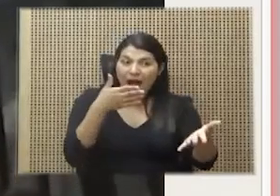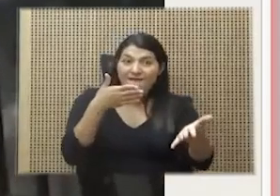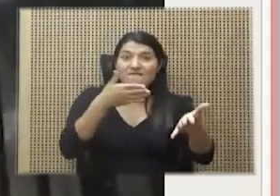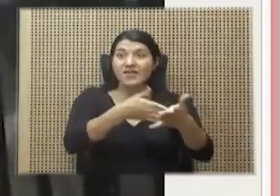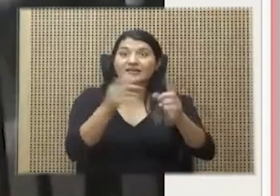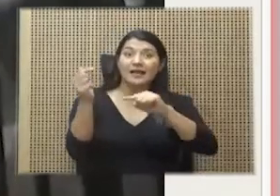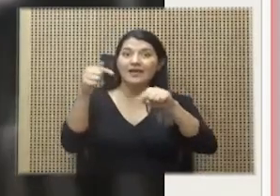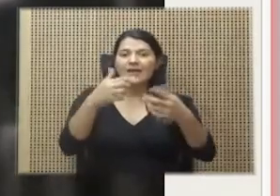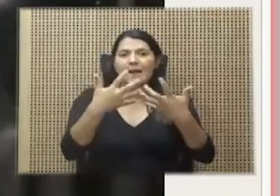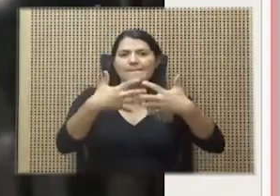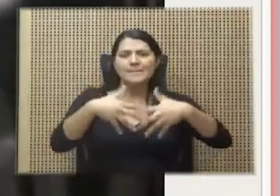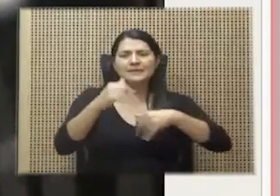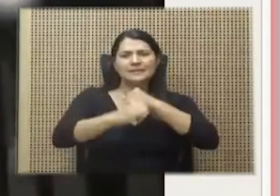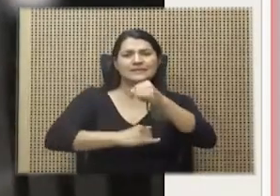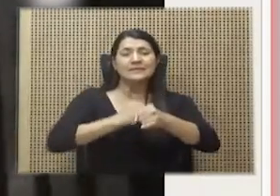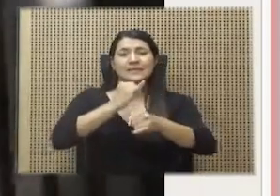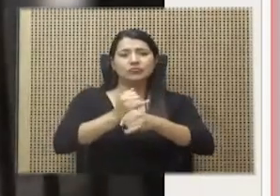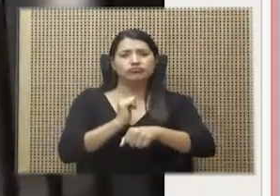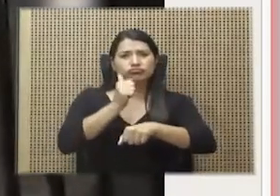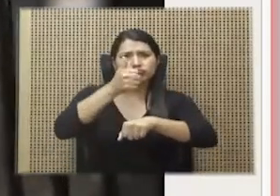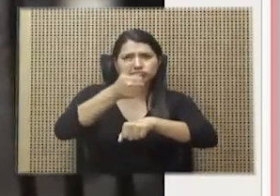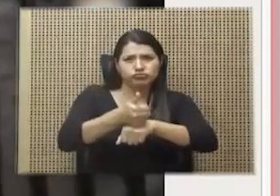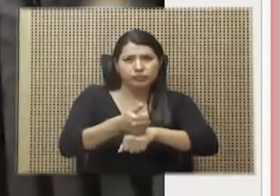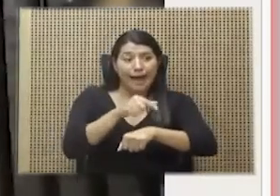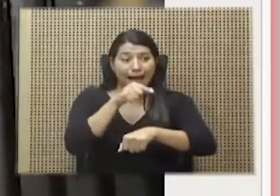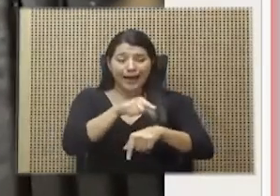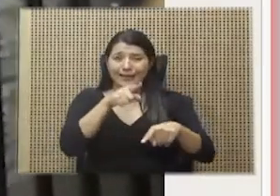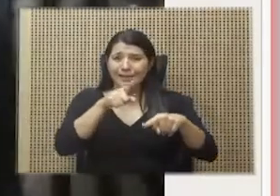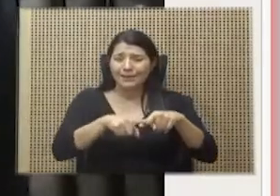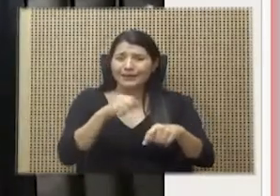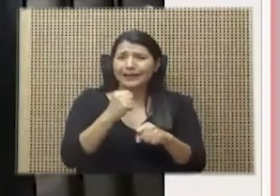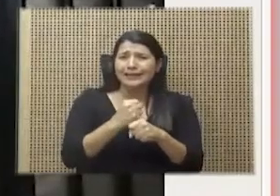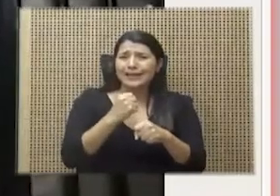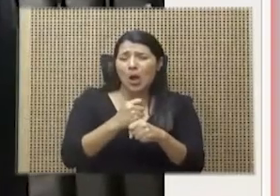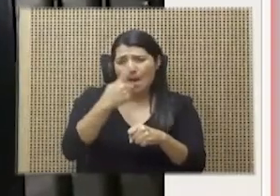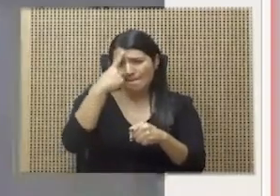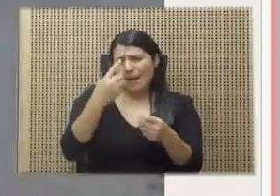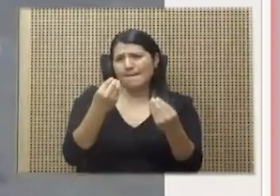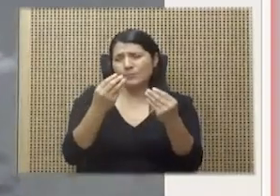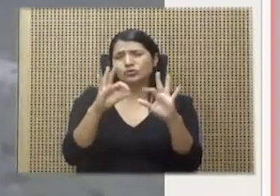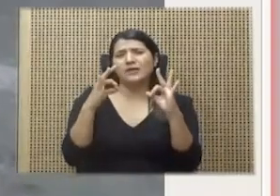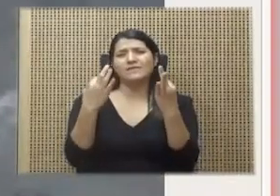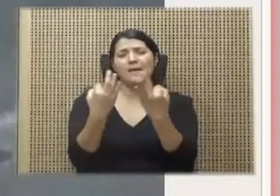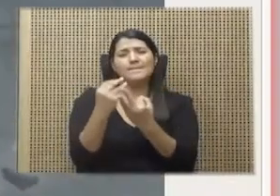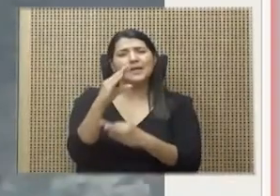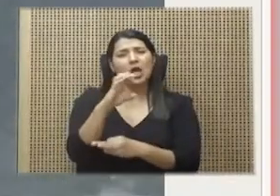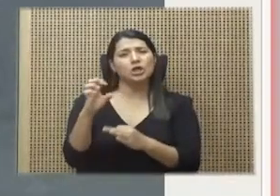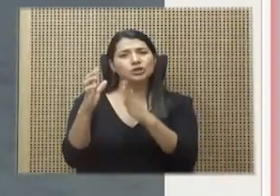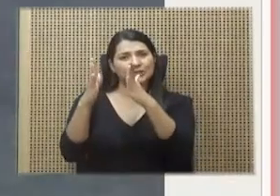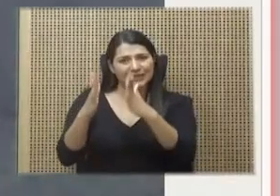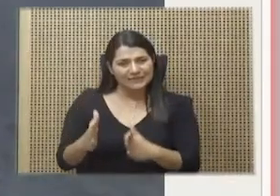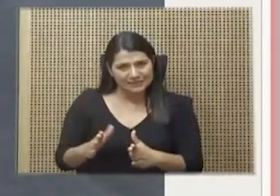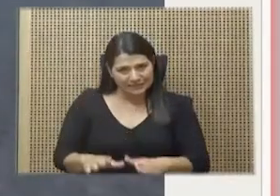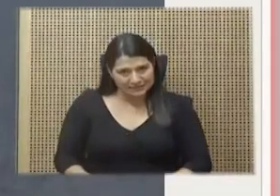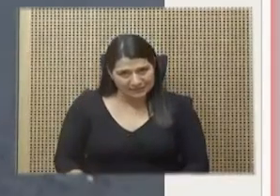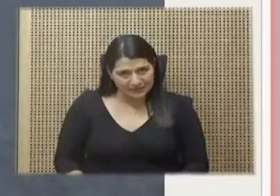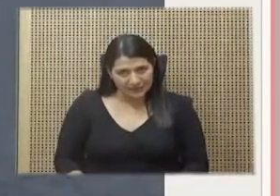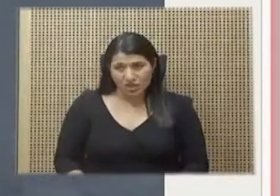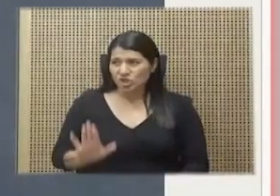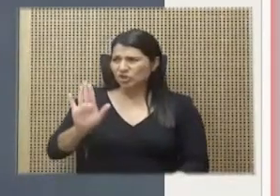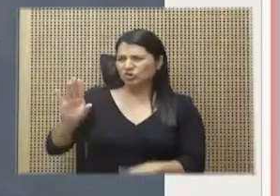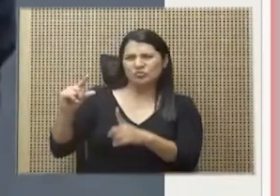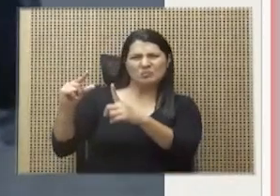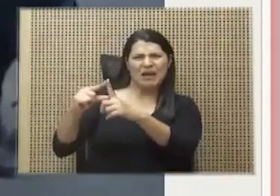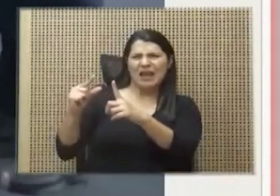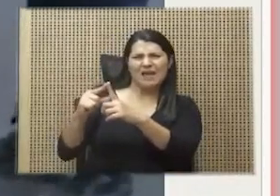miles y miles de trabajos de muchas familias costarricenses? En contraste con esas palabras vacías y sin sustento,